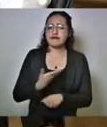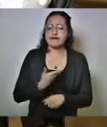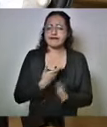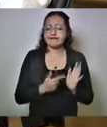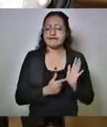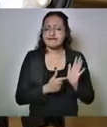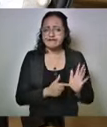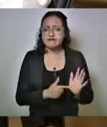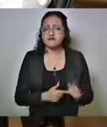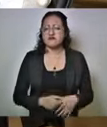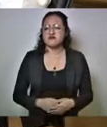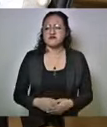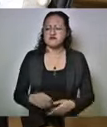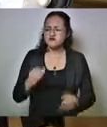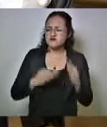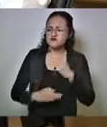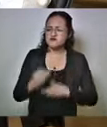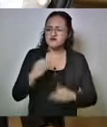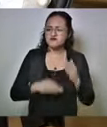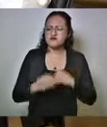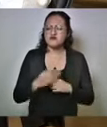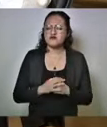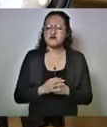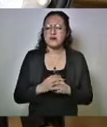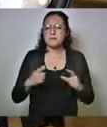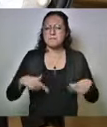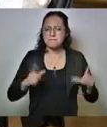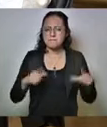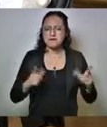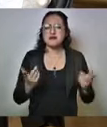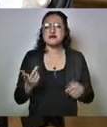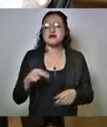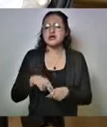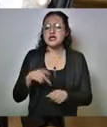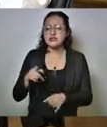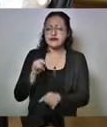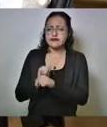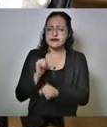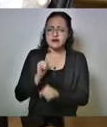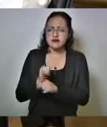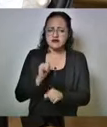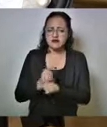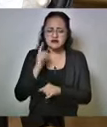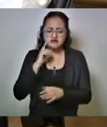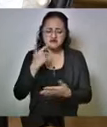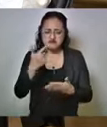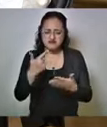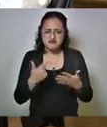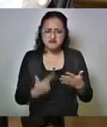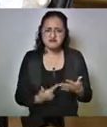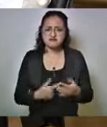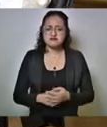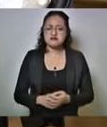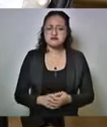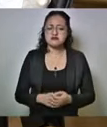las plataformas que registran esta movilidad, Puebla no ha alcanzado